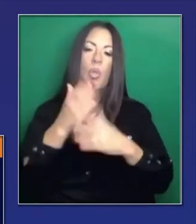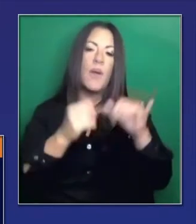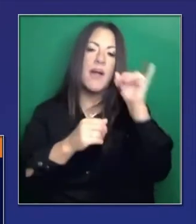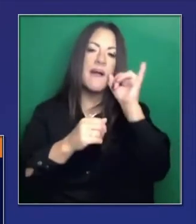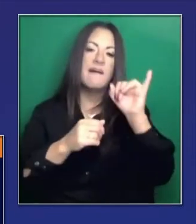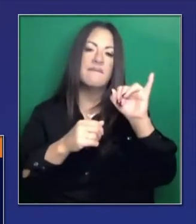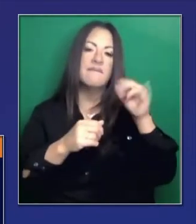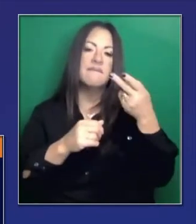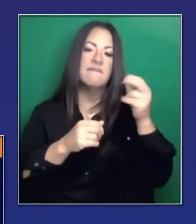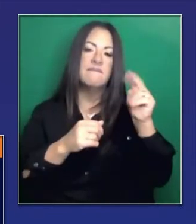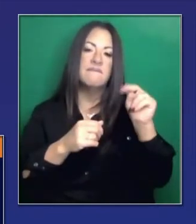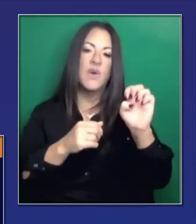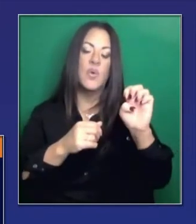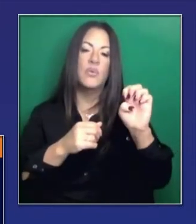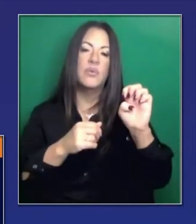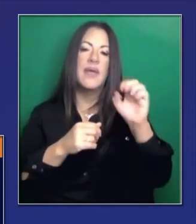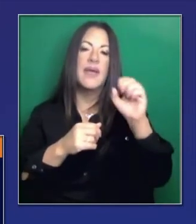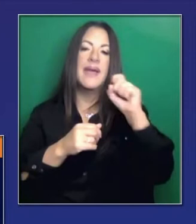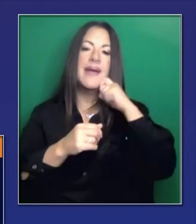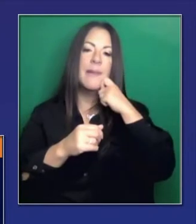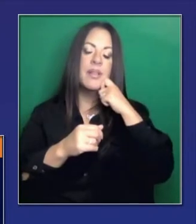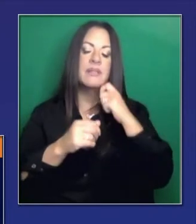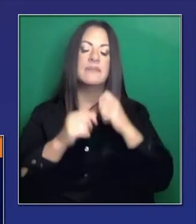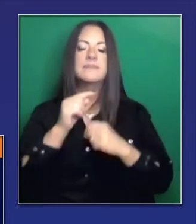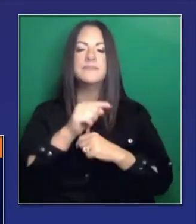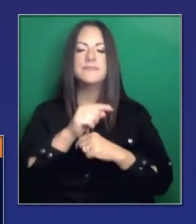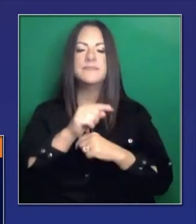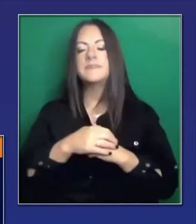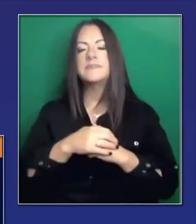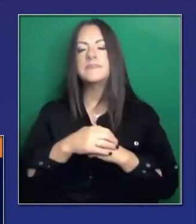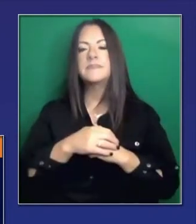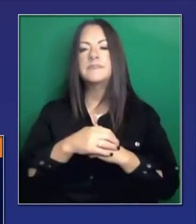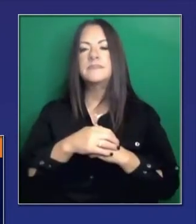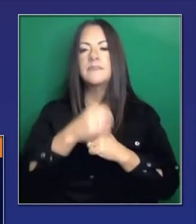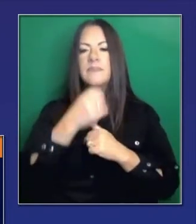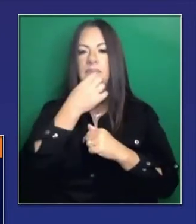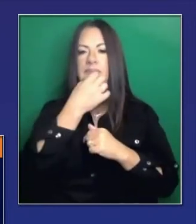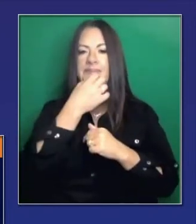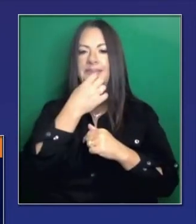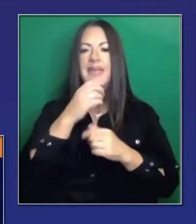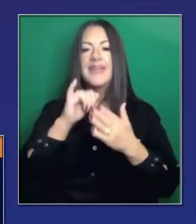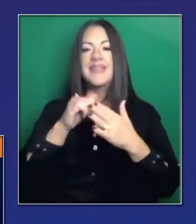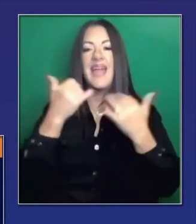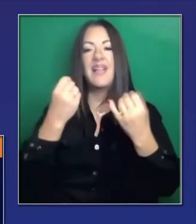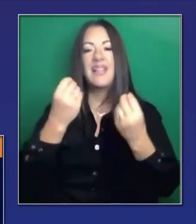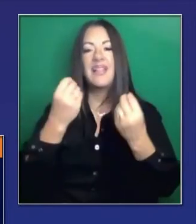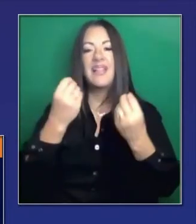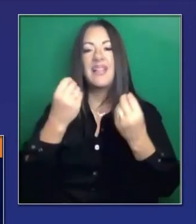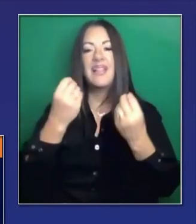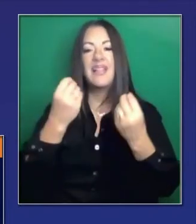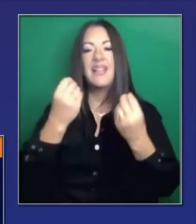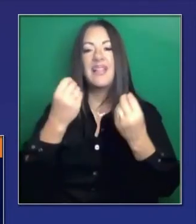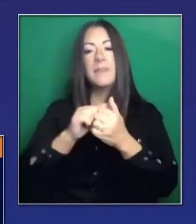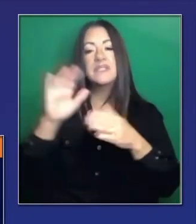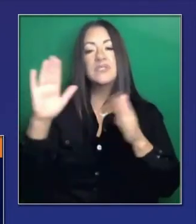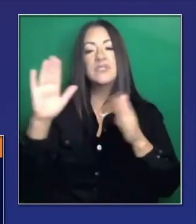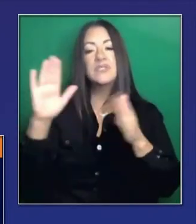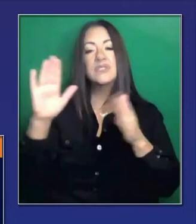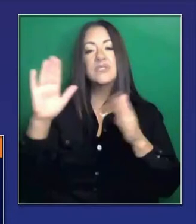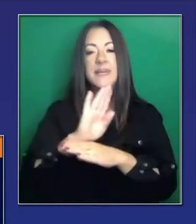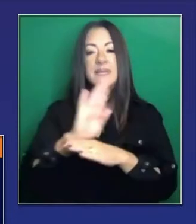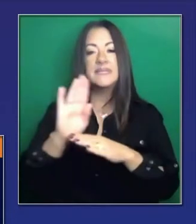forma breve, quería mencionarles porque es increíblemente importante informarles sobre pequeños negocios medio.